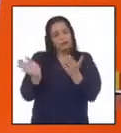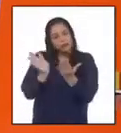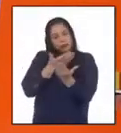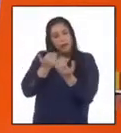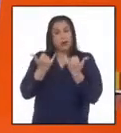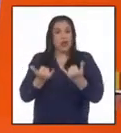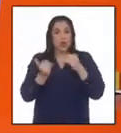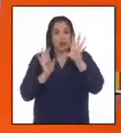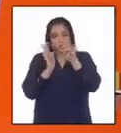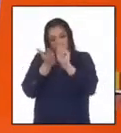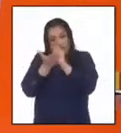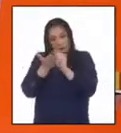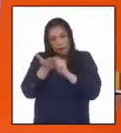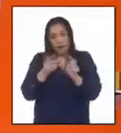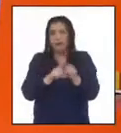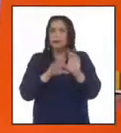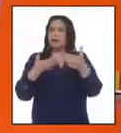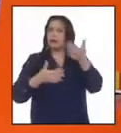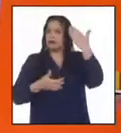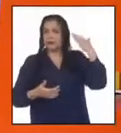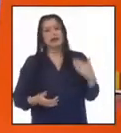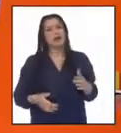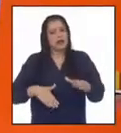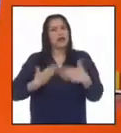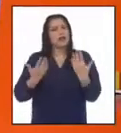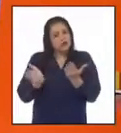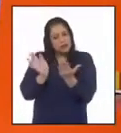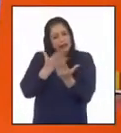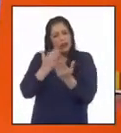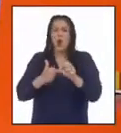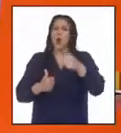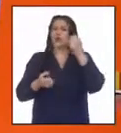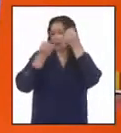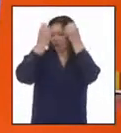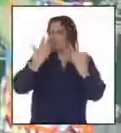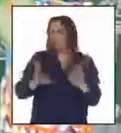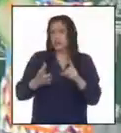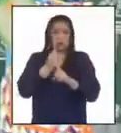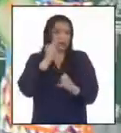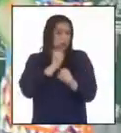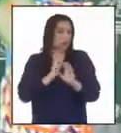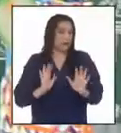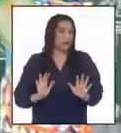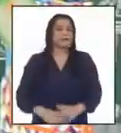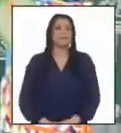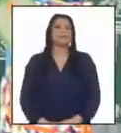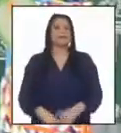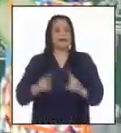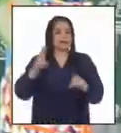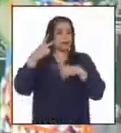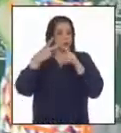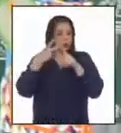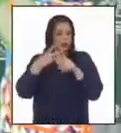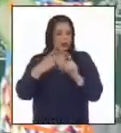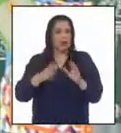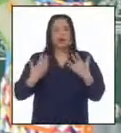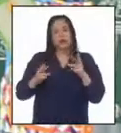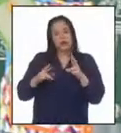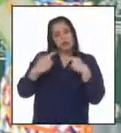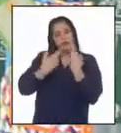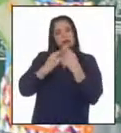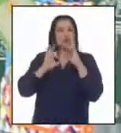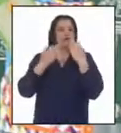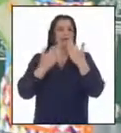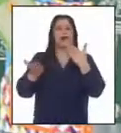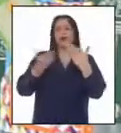tomaste en este programa y el anterior. También puedes revisar otras fuentes confiables. Segundo, puedes reunirte con tu